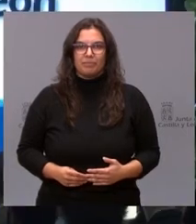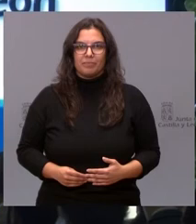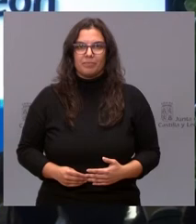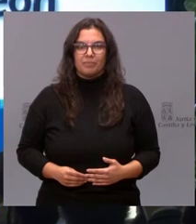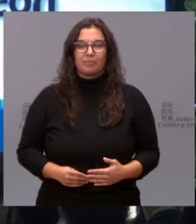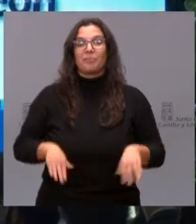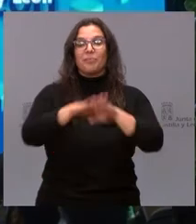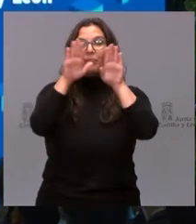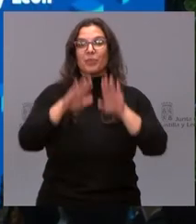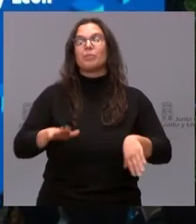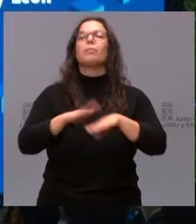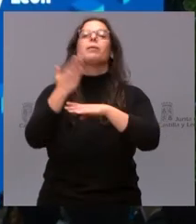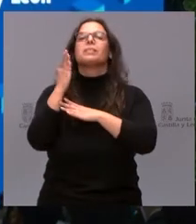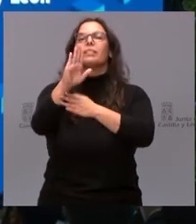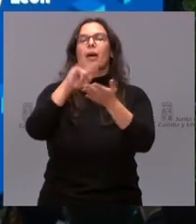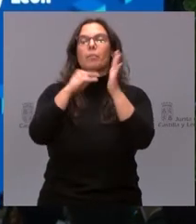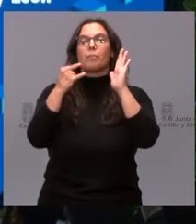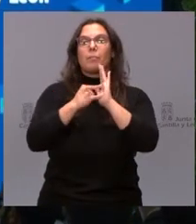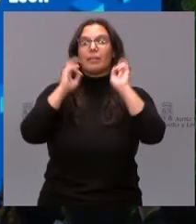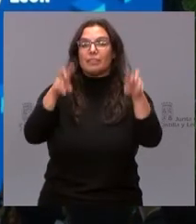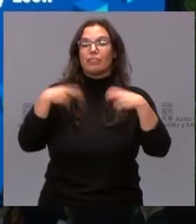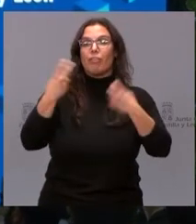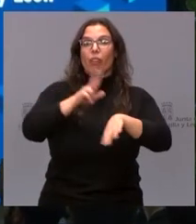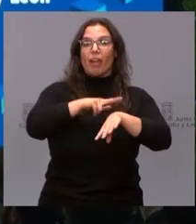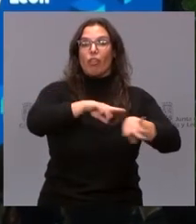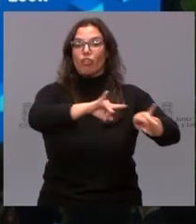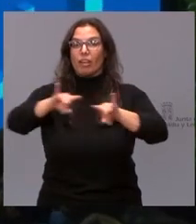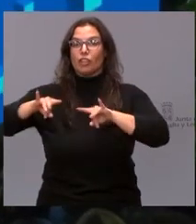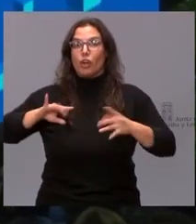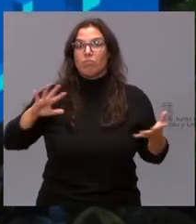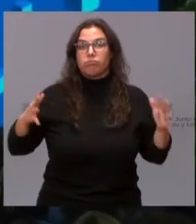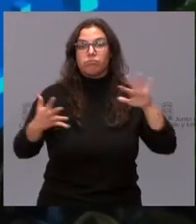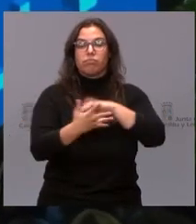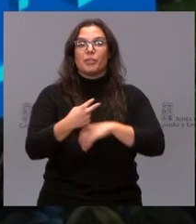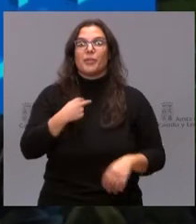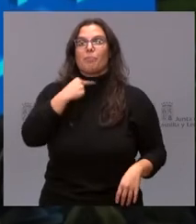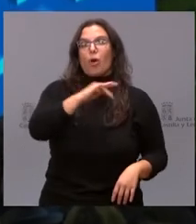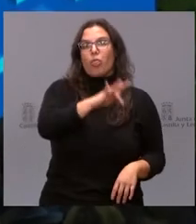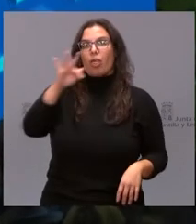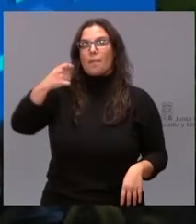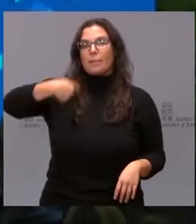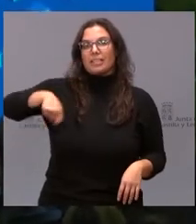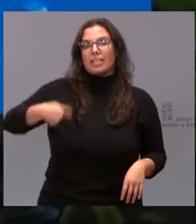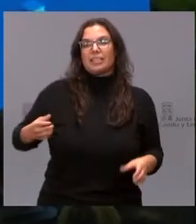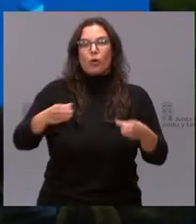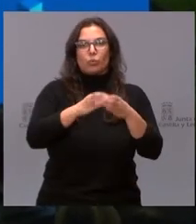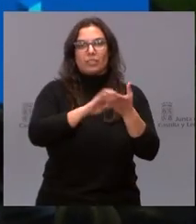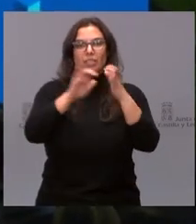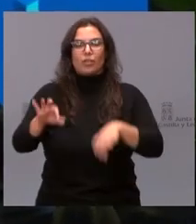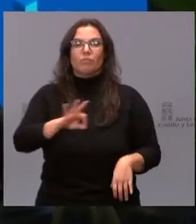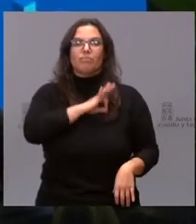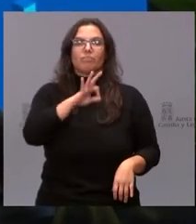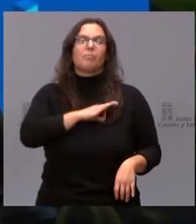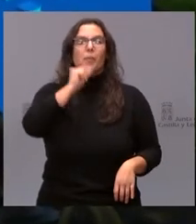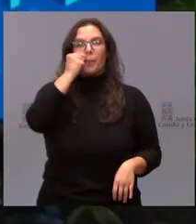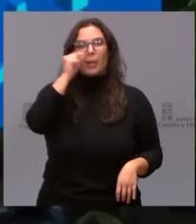Finalmente, para presentar el Plan de Transformación de las Delegaciones Territoriales, tiene la palabra el presidente de la Junta de Castilla y León, don Alfonso